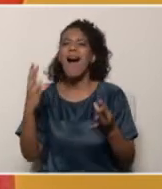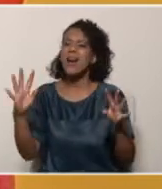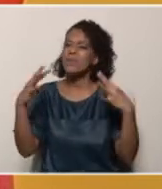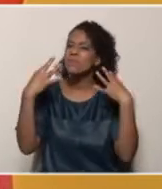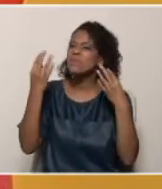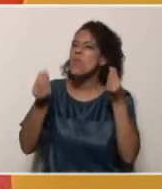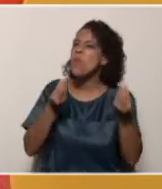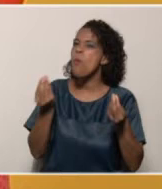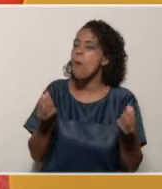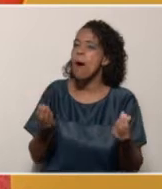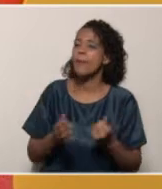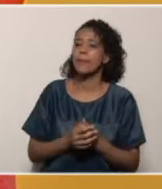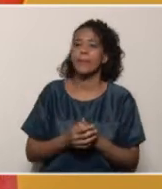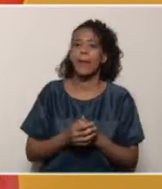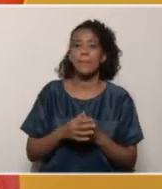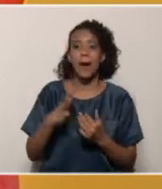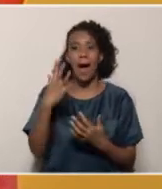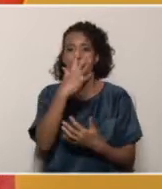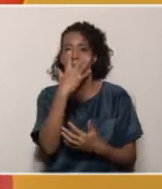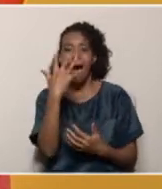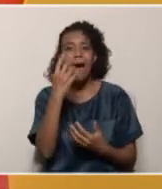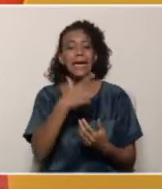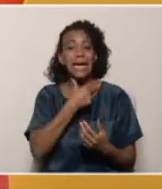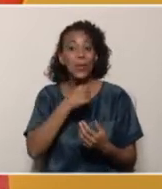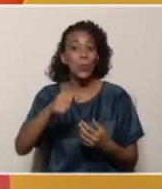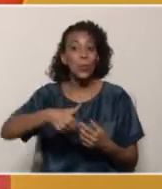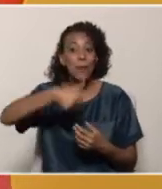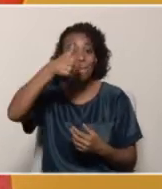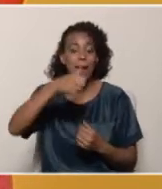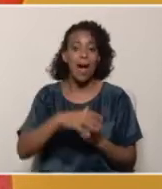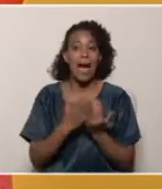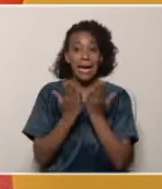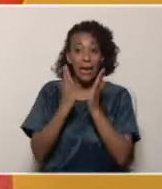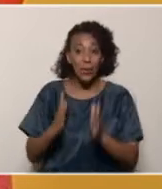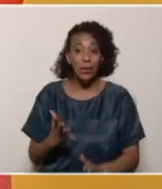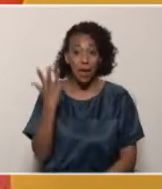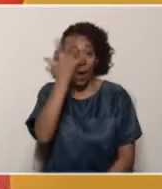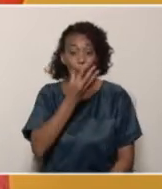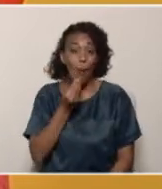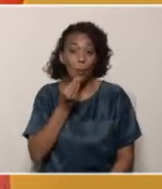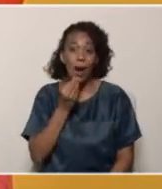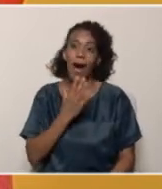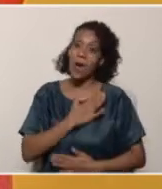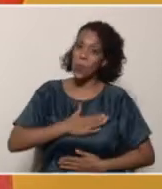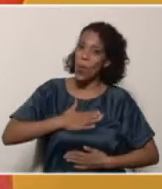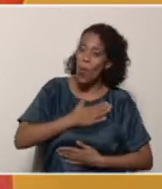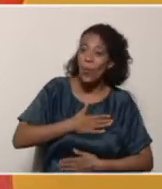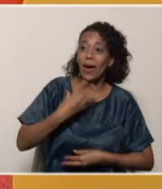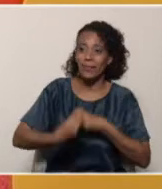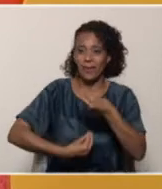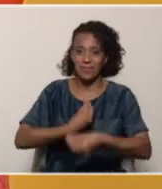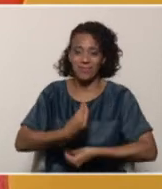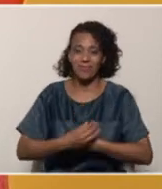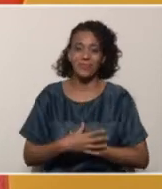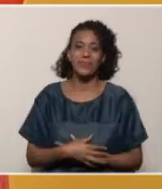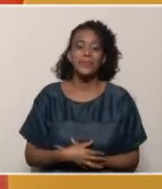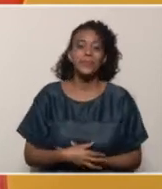de una manera más sencilla y más atractiva, sobre todo, que es lo importante, que el estudiante se sienta a gusto y cómodo con lo que está haciendo.